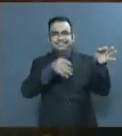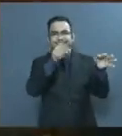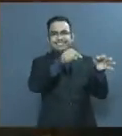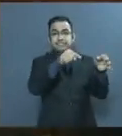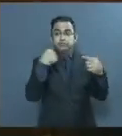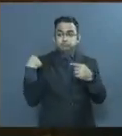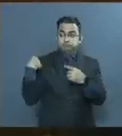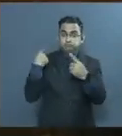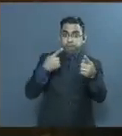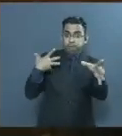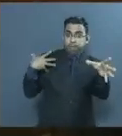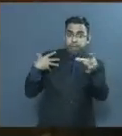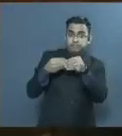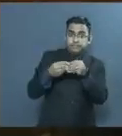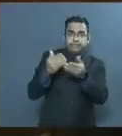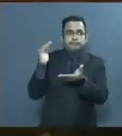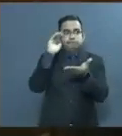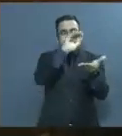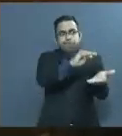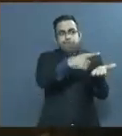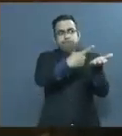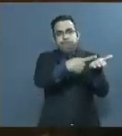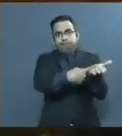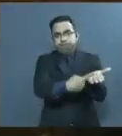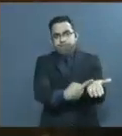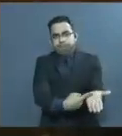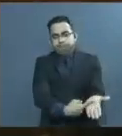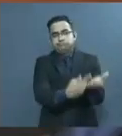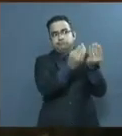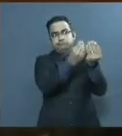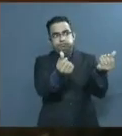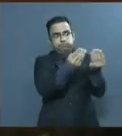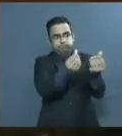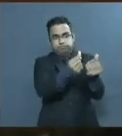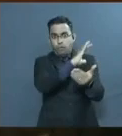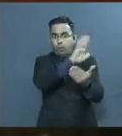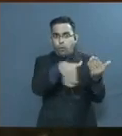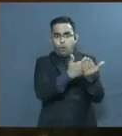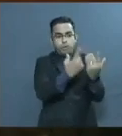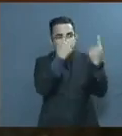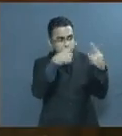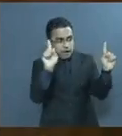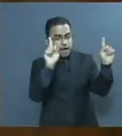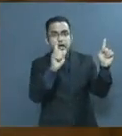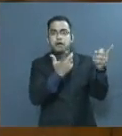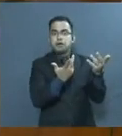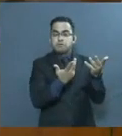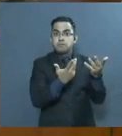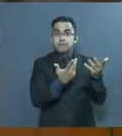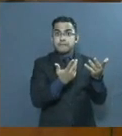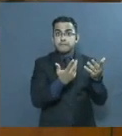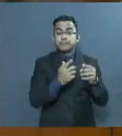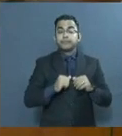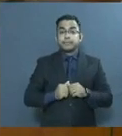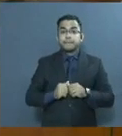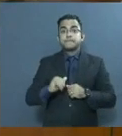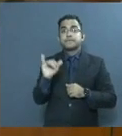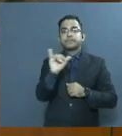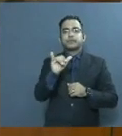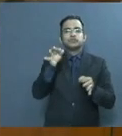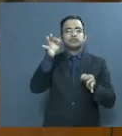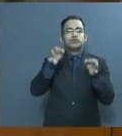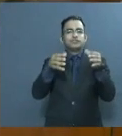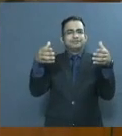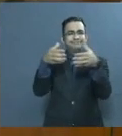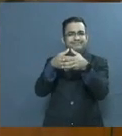expedientes en estado de prevención y caducos que se encontraban a su cargo. Se conformó una terna de